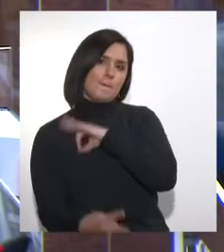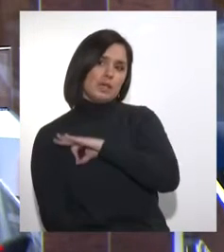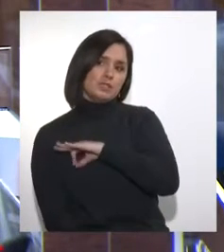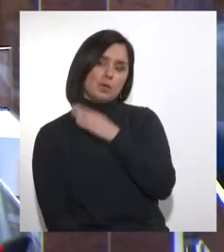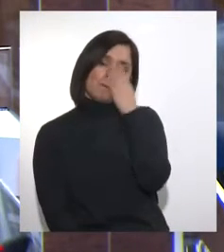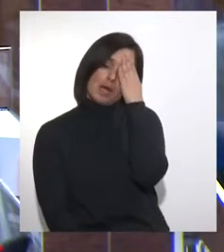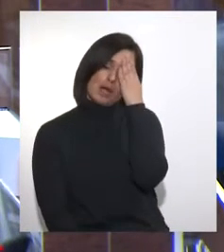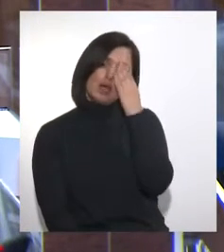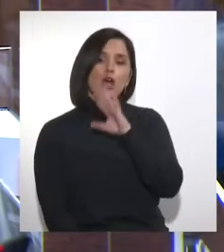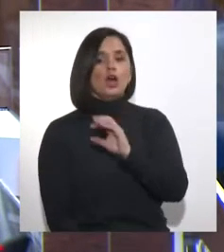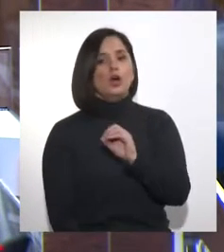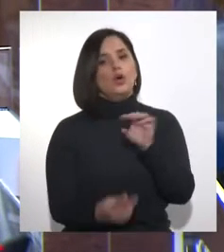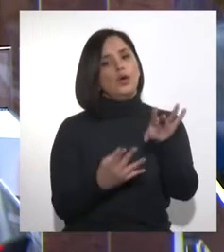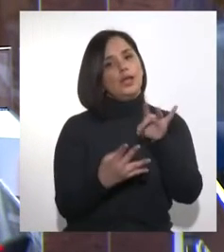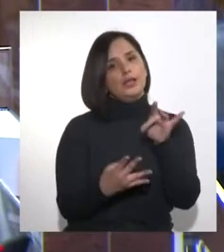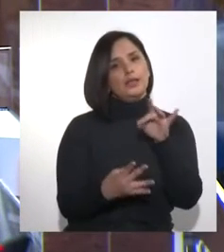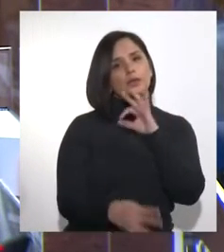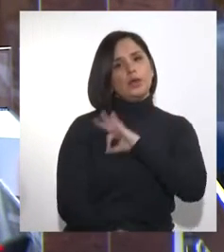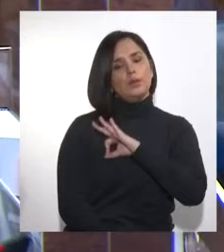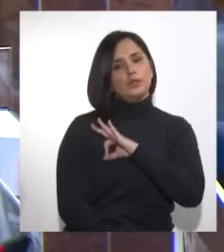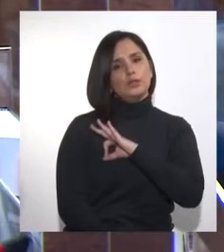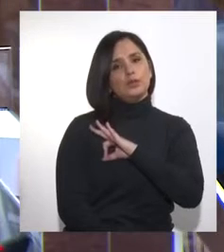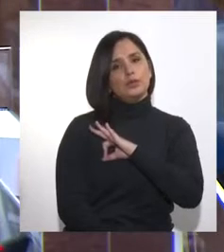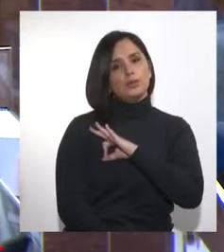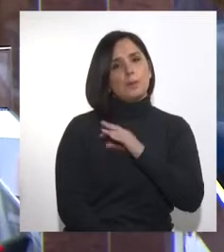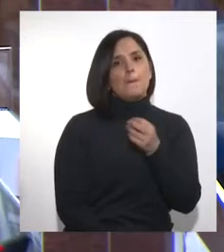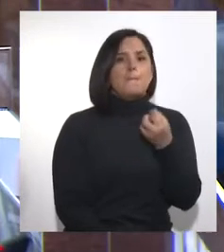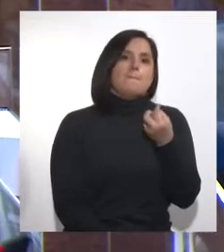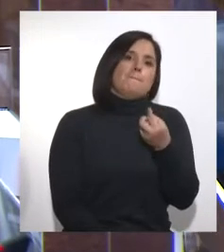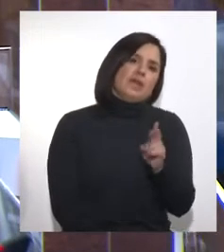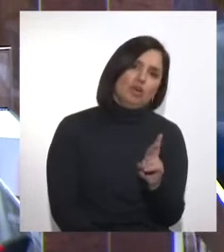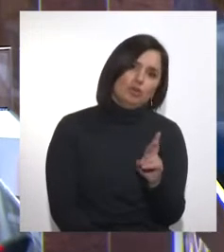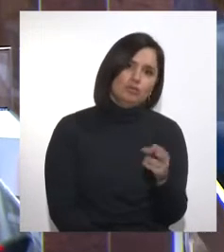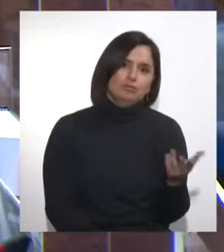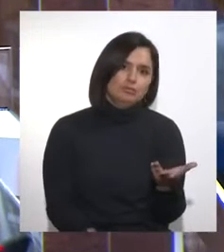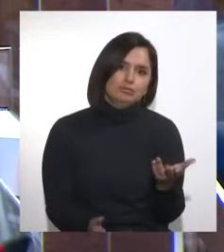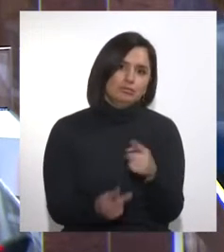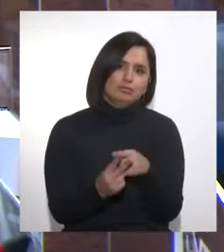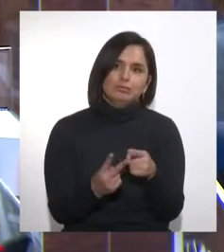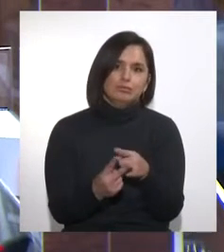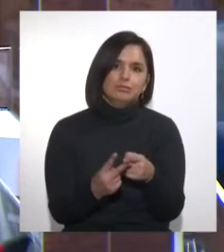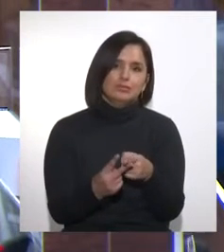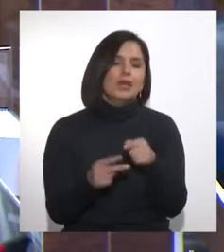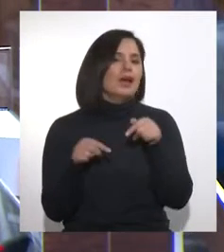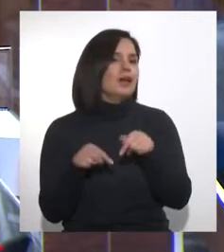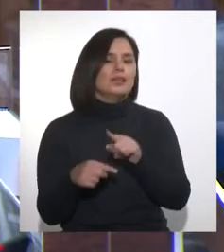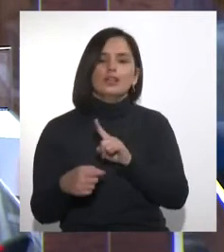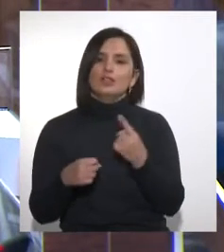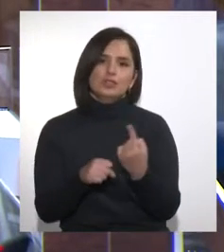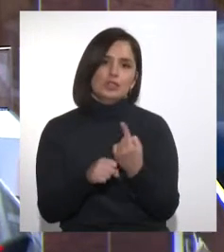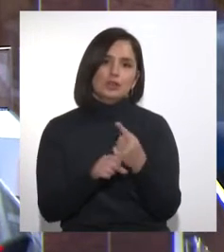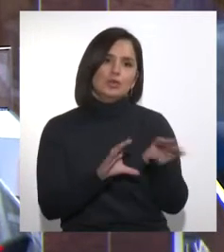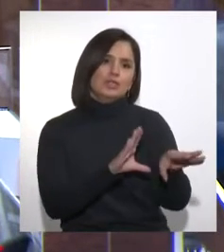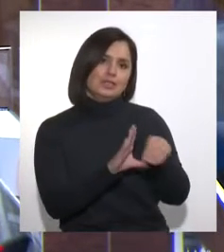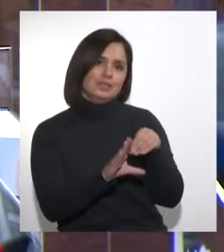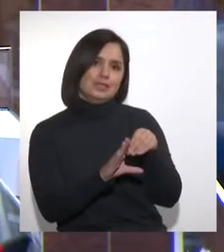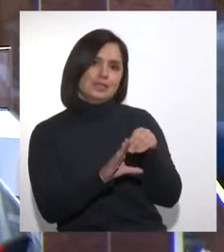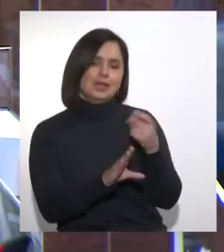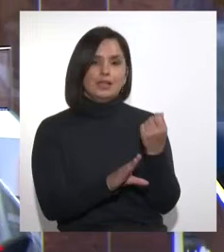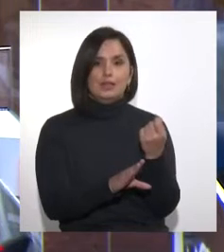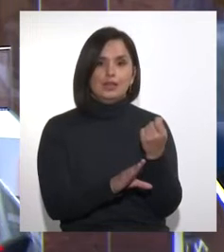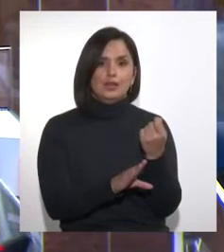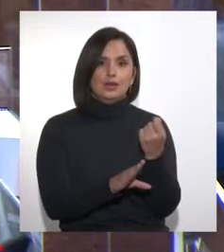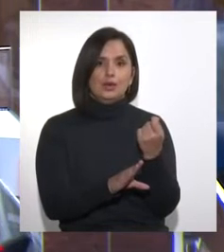o tener una pensión peor. Aquí no está en discusión si se saca este dinero de tener